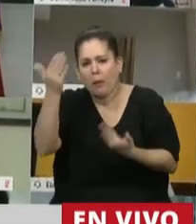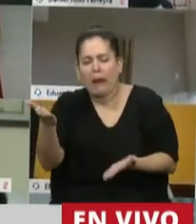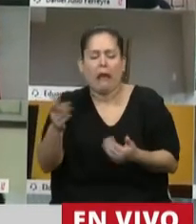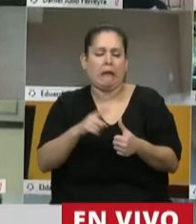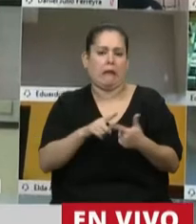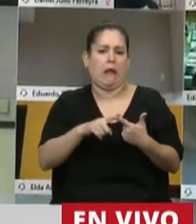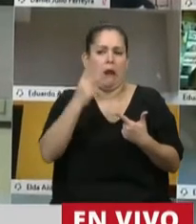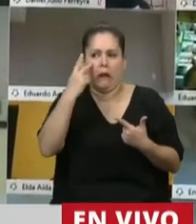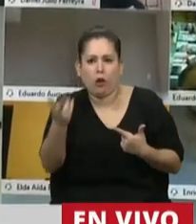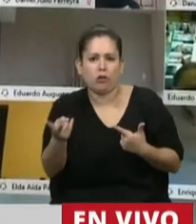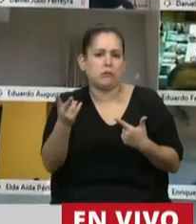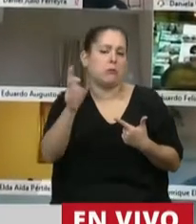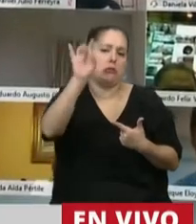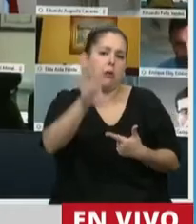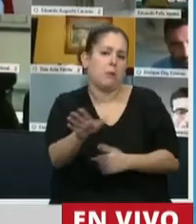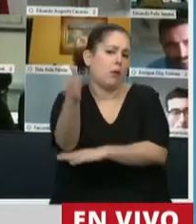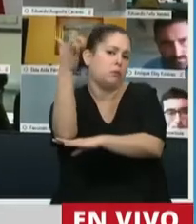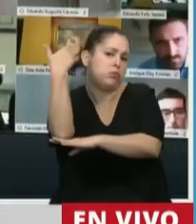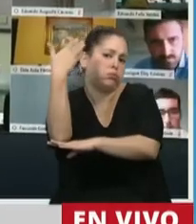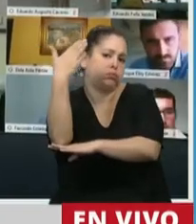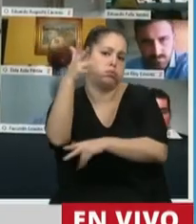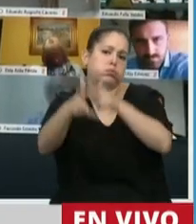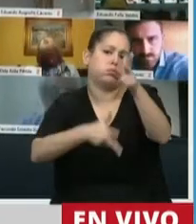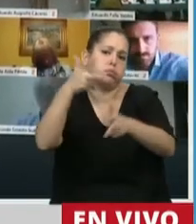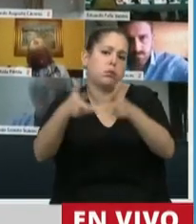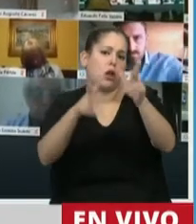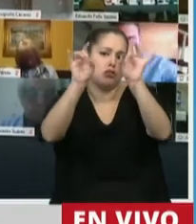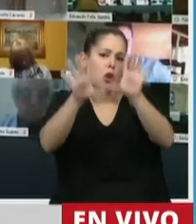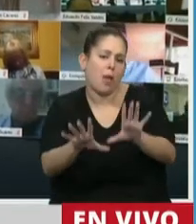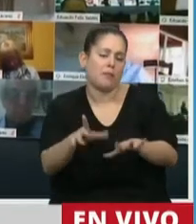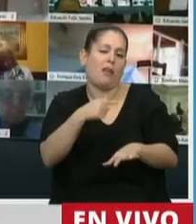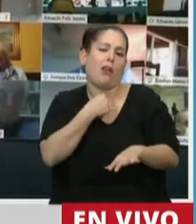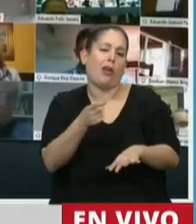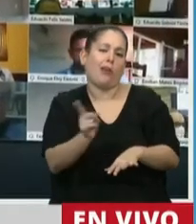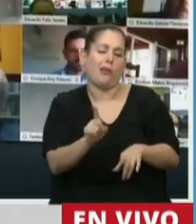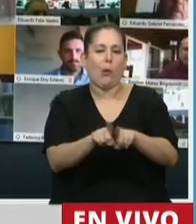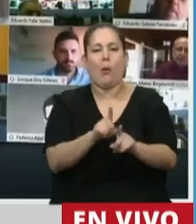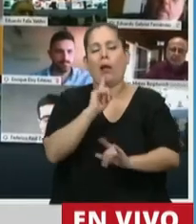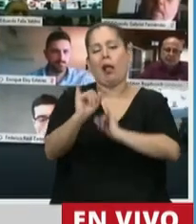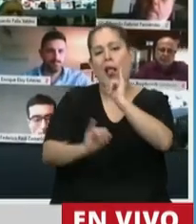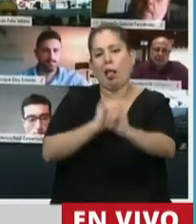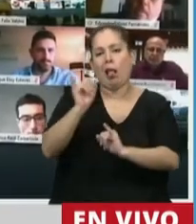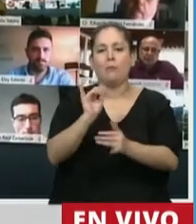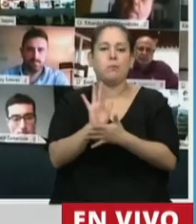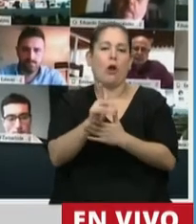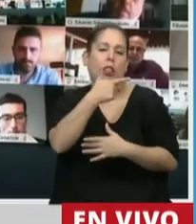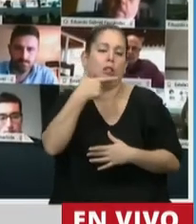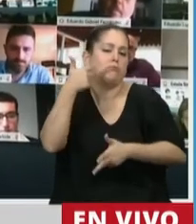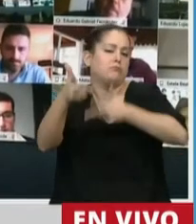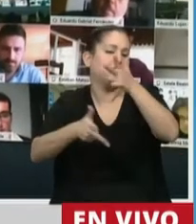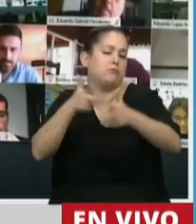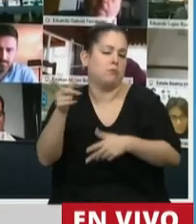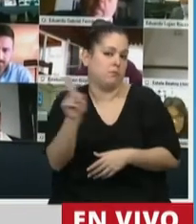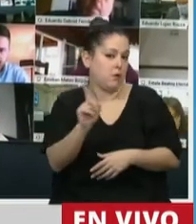de discurso, de palabras. No quisiera que romanticemos el trabajo de los docentes, quisiera que nos